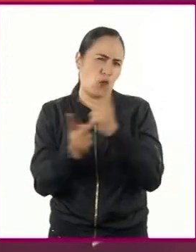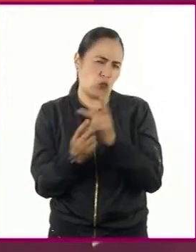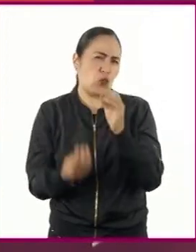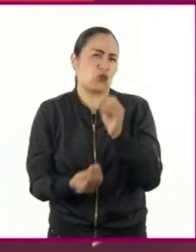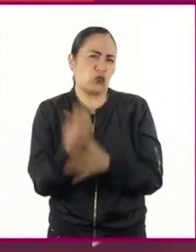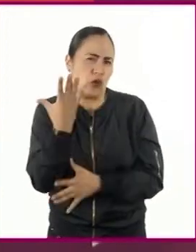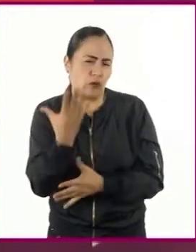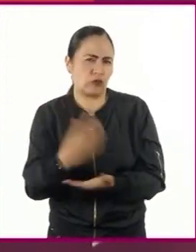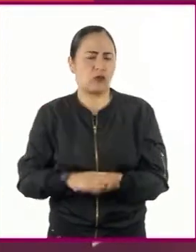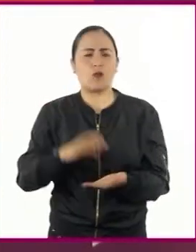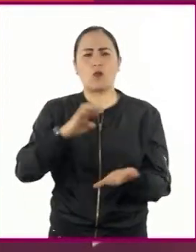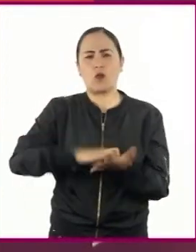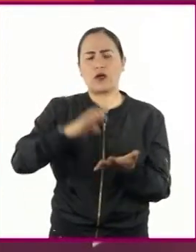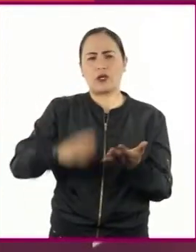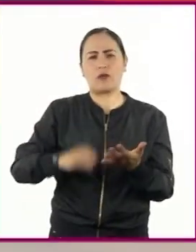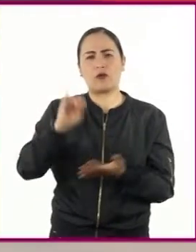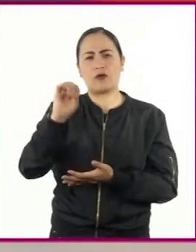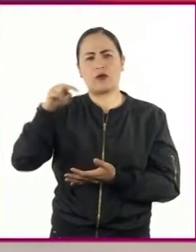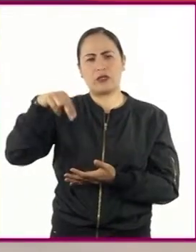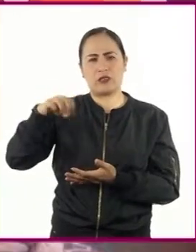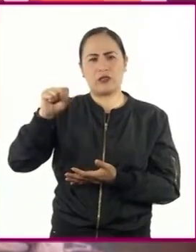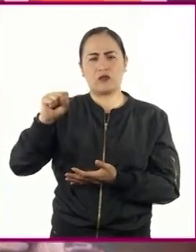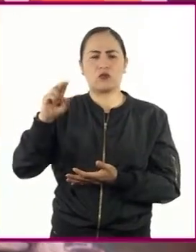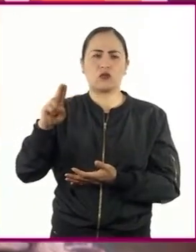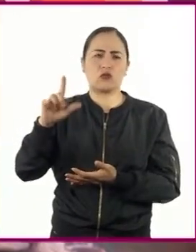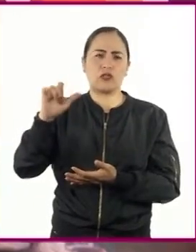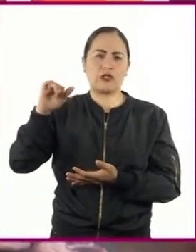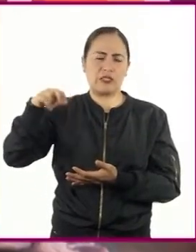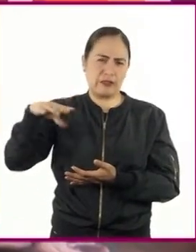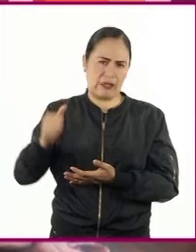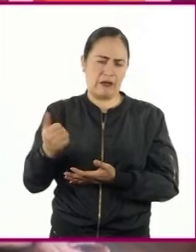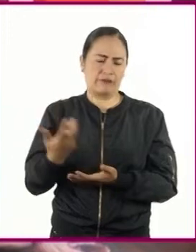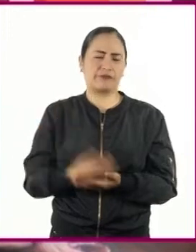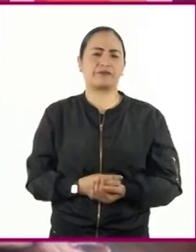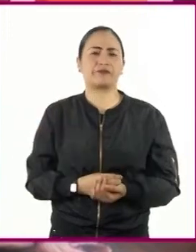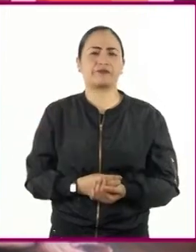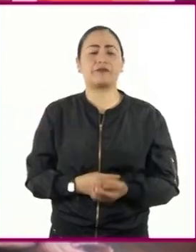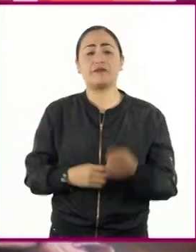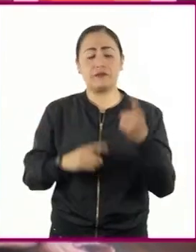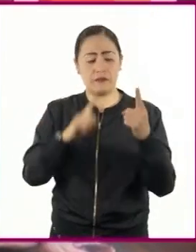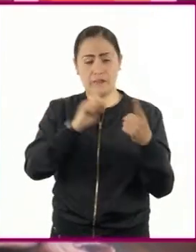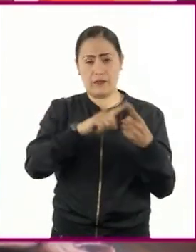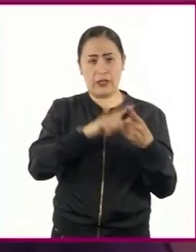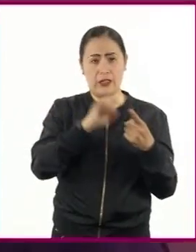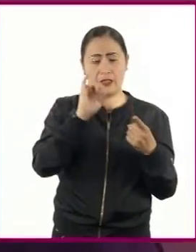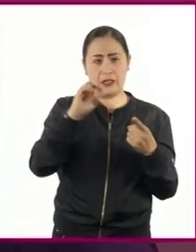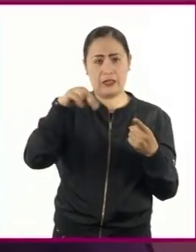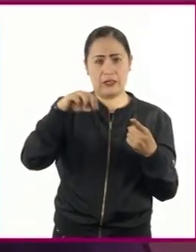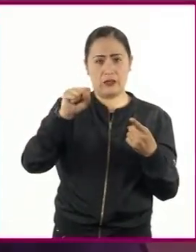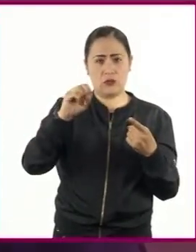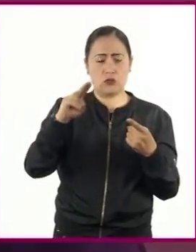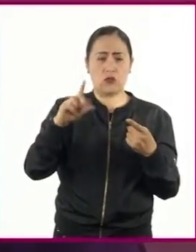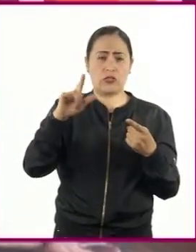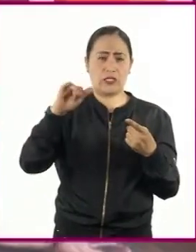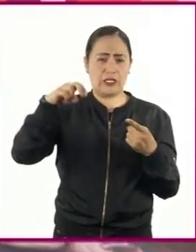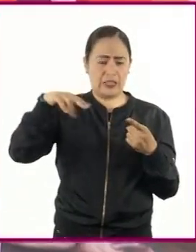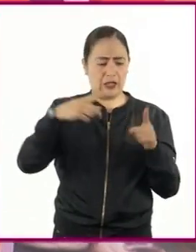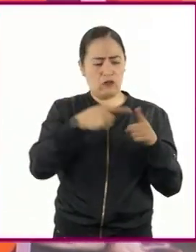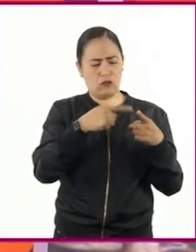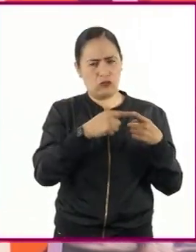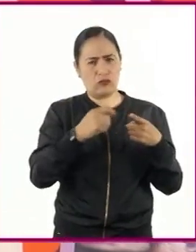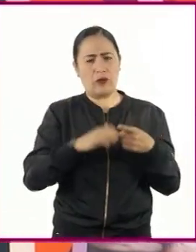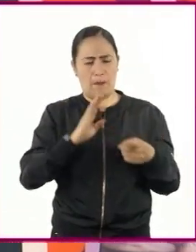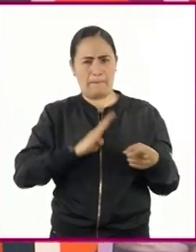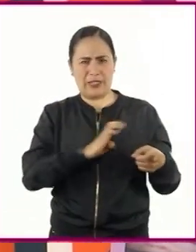a partir de organismos como la E. coli. A diferencia de la insulina que se obtiene a partir de la E. coli, pues estas